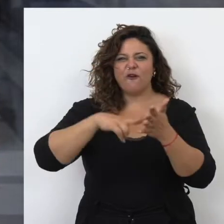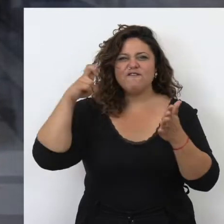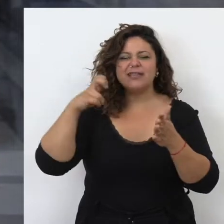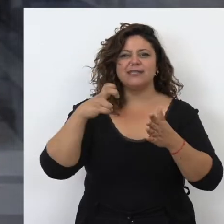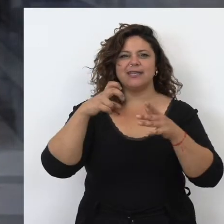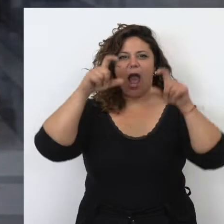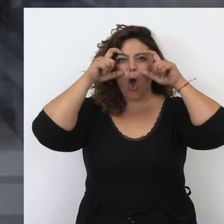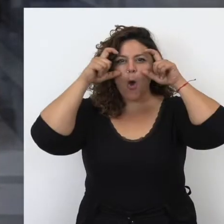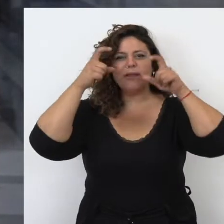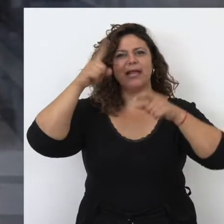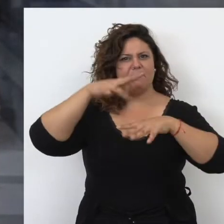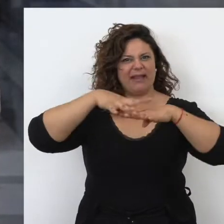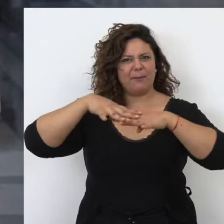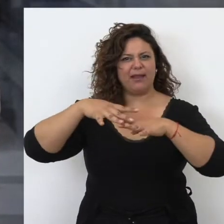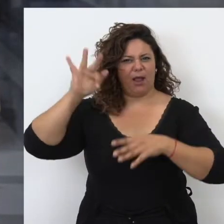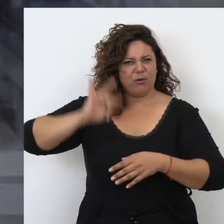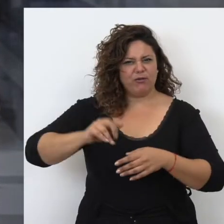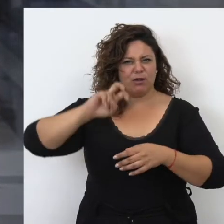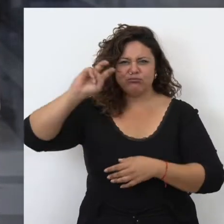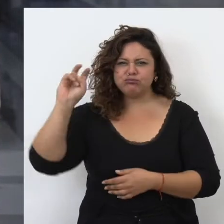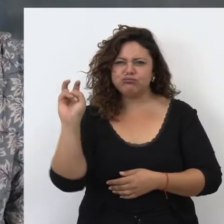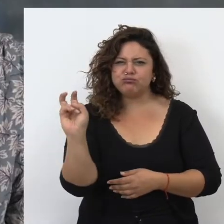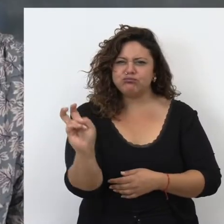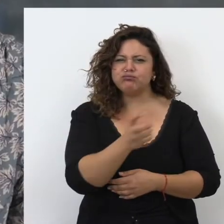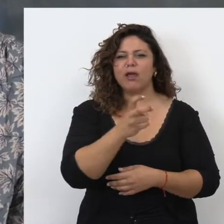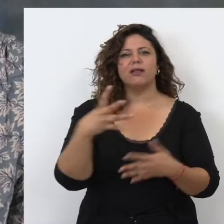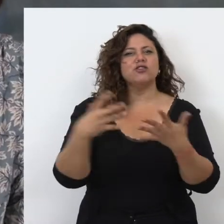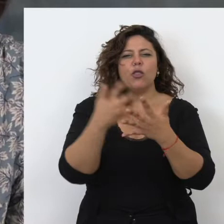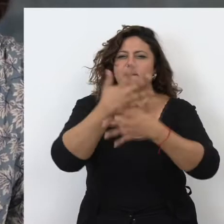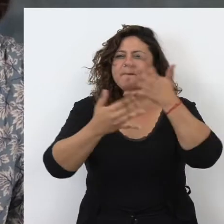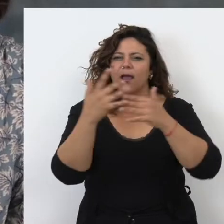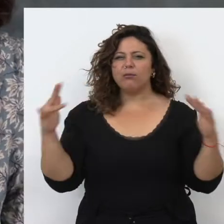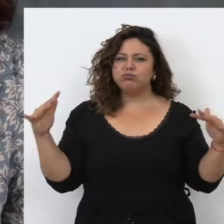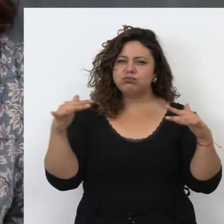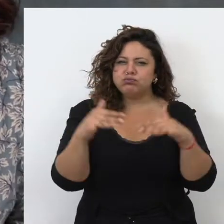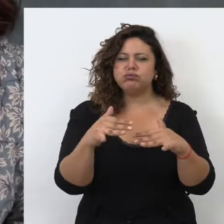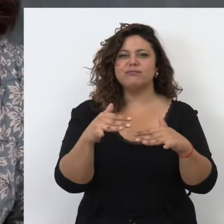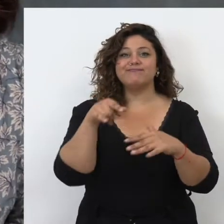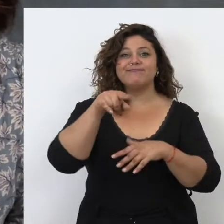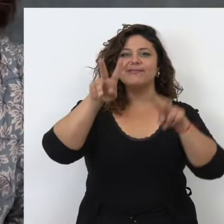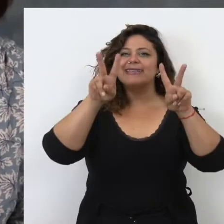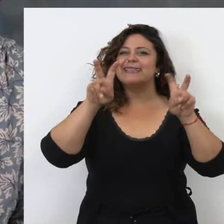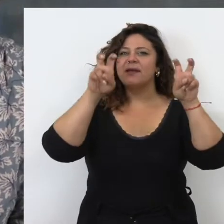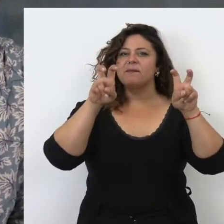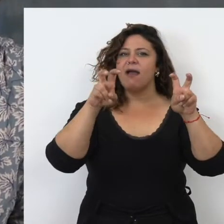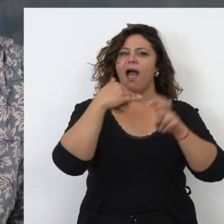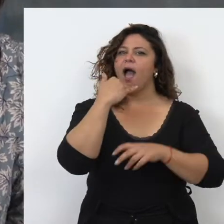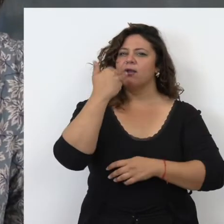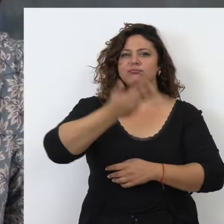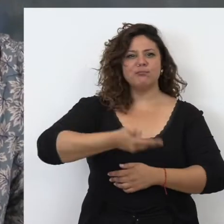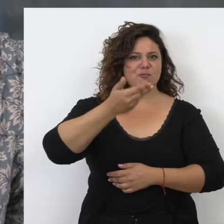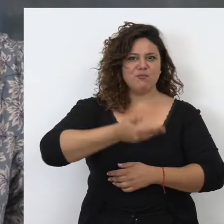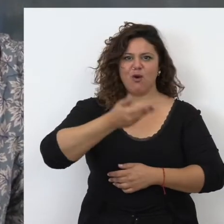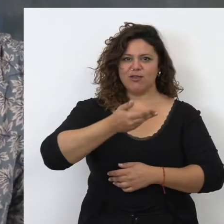astrofísica, de óptica y también de matemáticas. Todos nos hemos reunido, algunos, este tema es parte